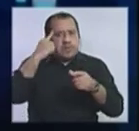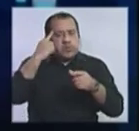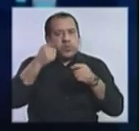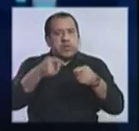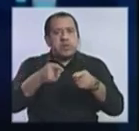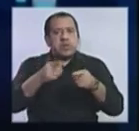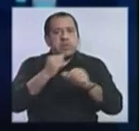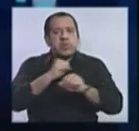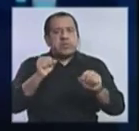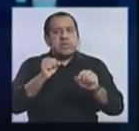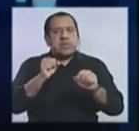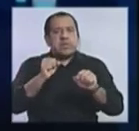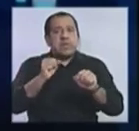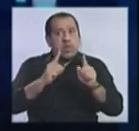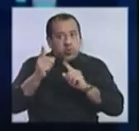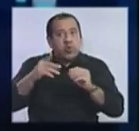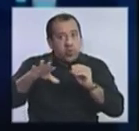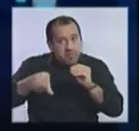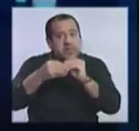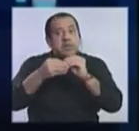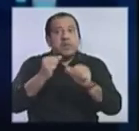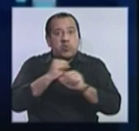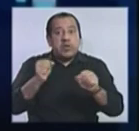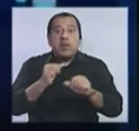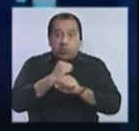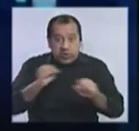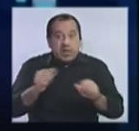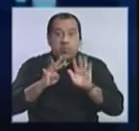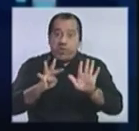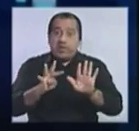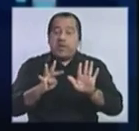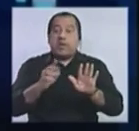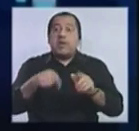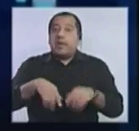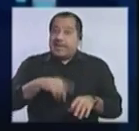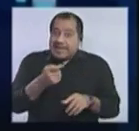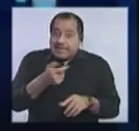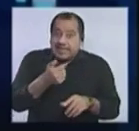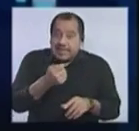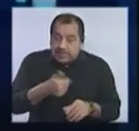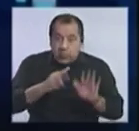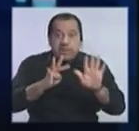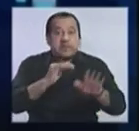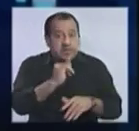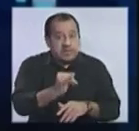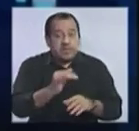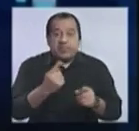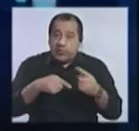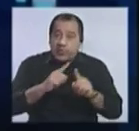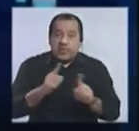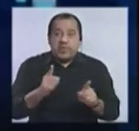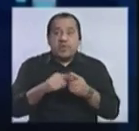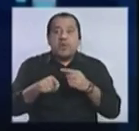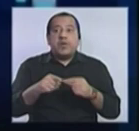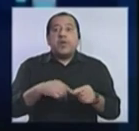ser, inclusive, alguno más, ¿no? Podrían llegar a ser 9. De hecho, por muy poco no fueron 9. Es decir, el